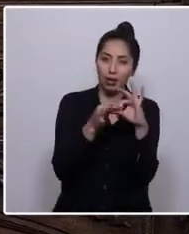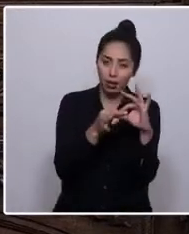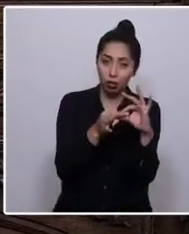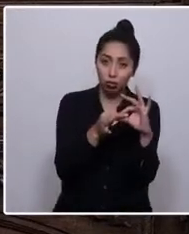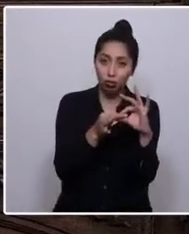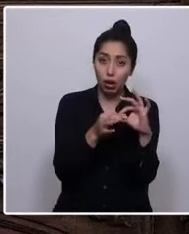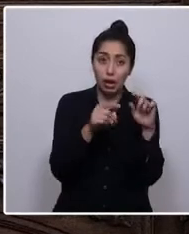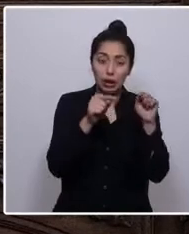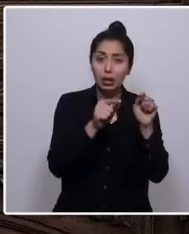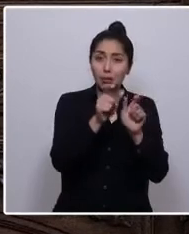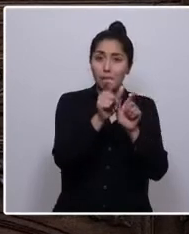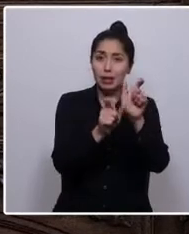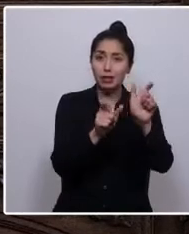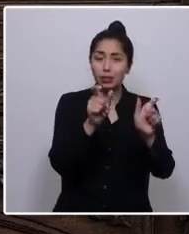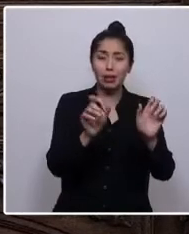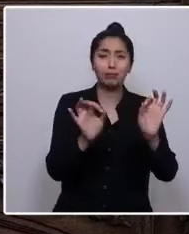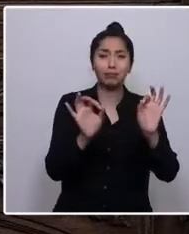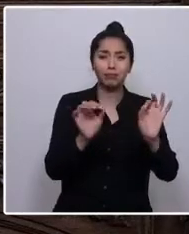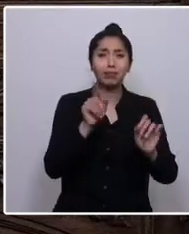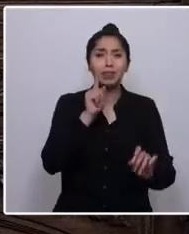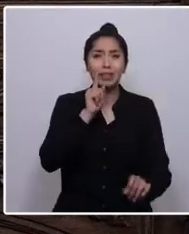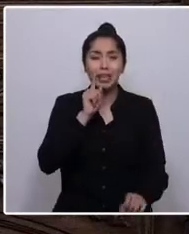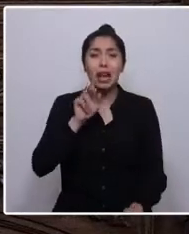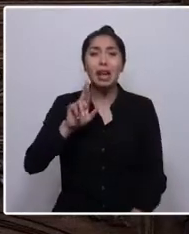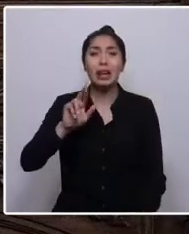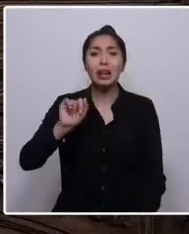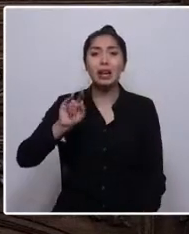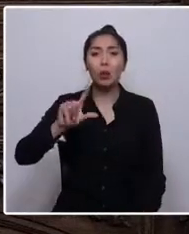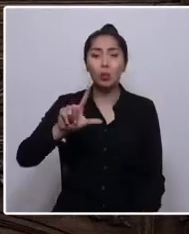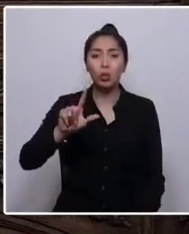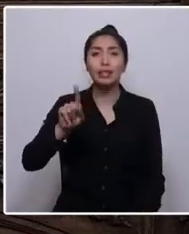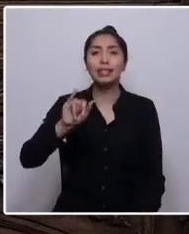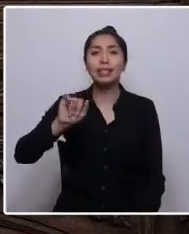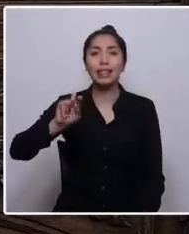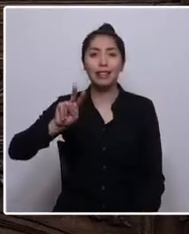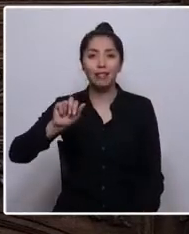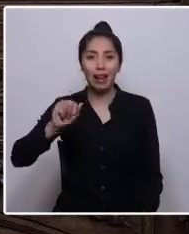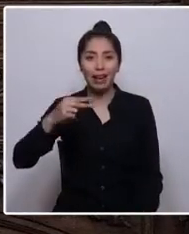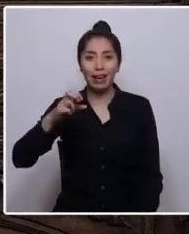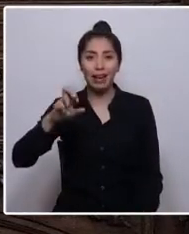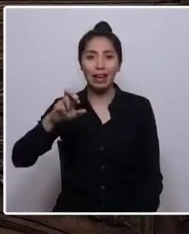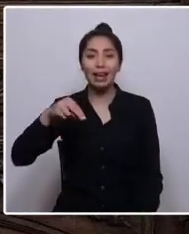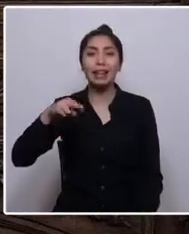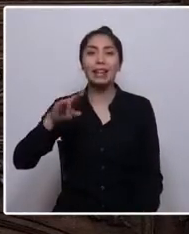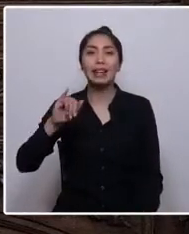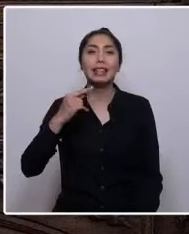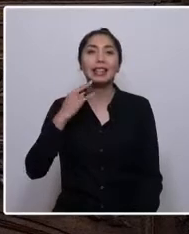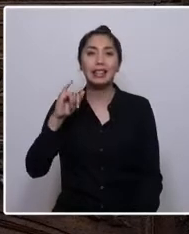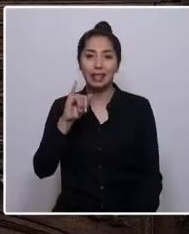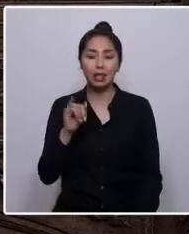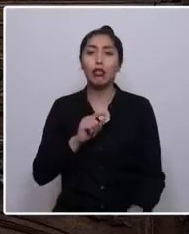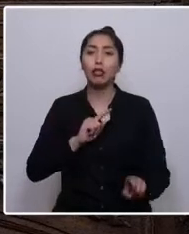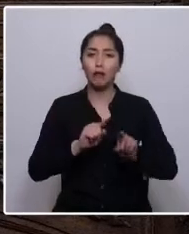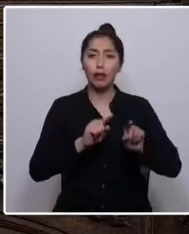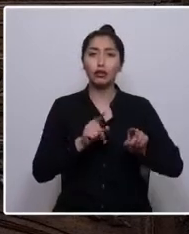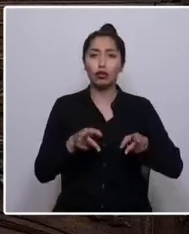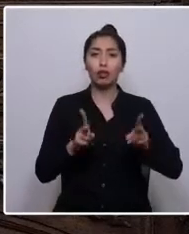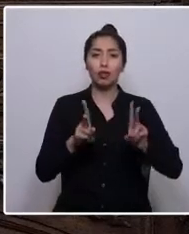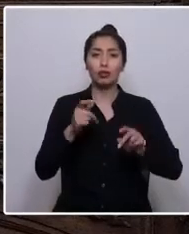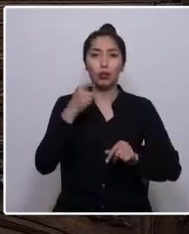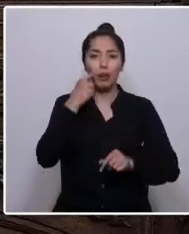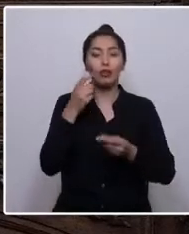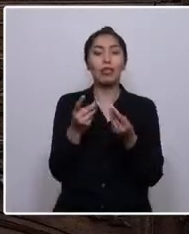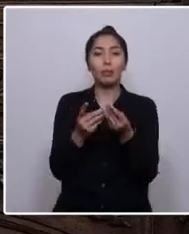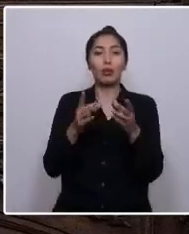extraordinaria como el cardenal Raúl Silva Enrique, defensor de los derechos humanos y de la democracia, quien